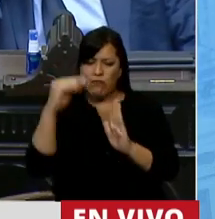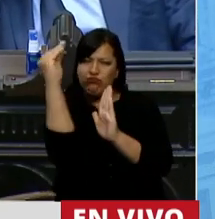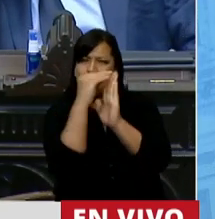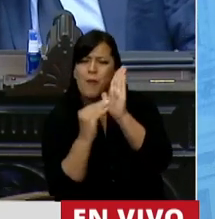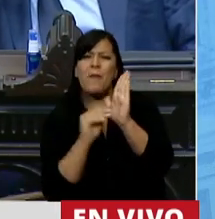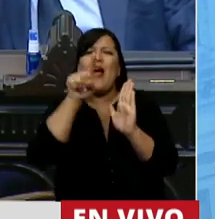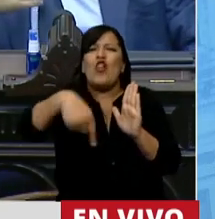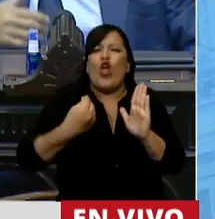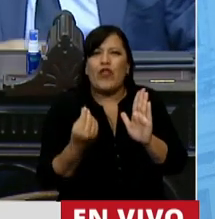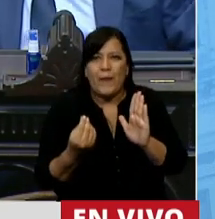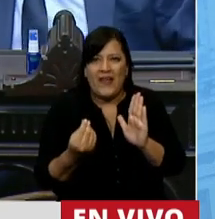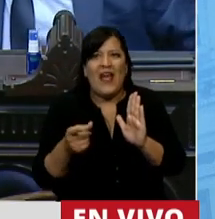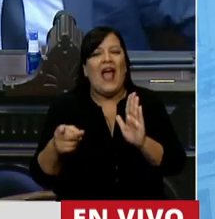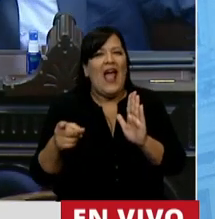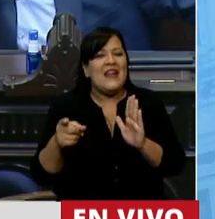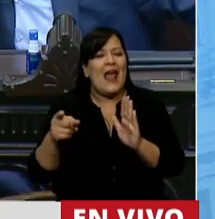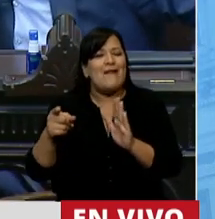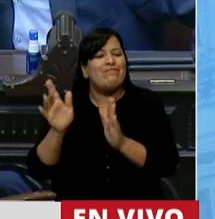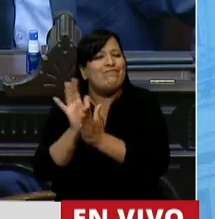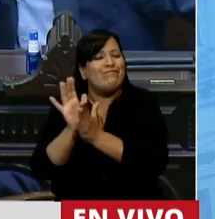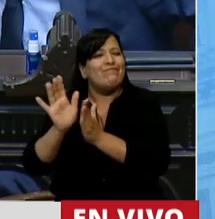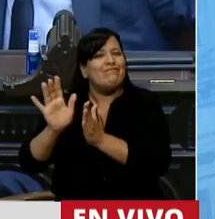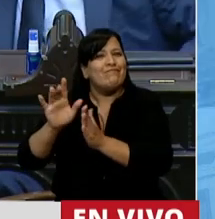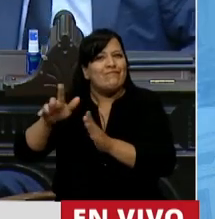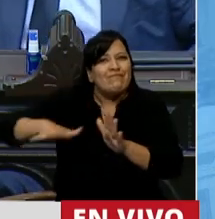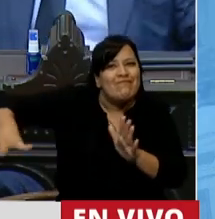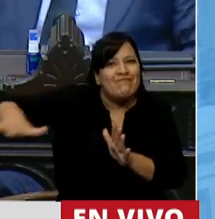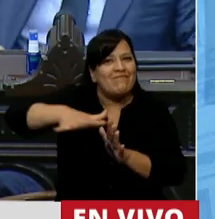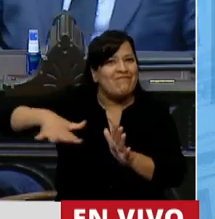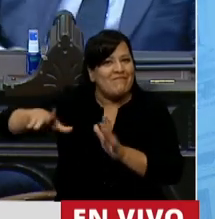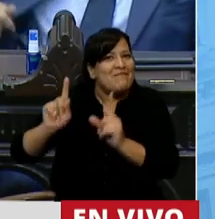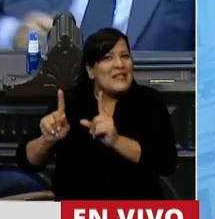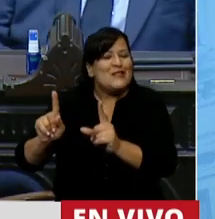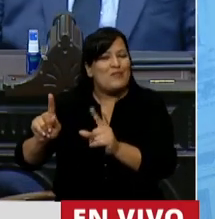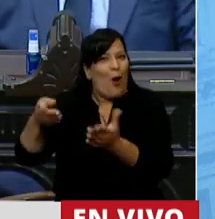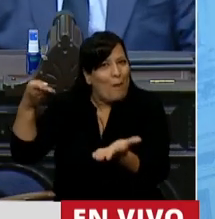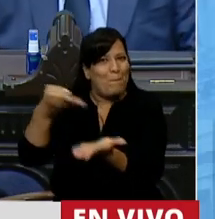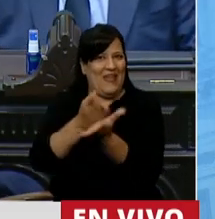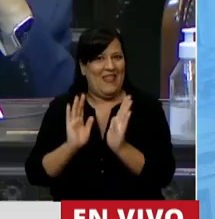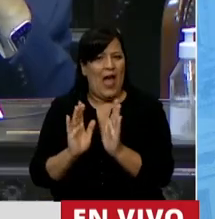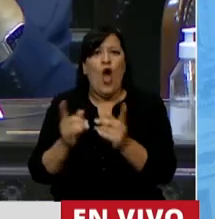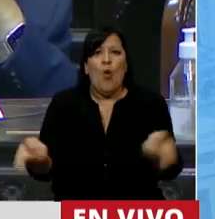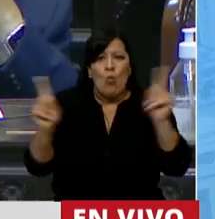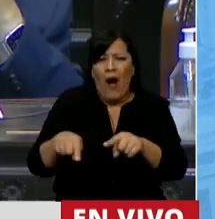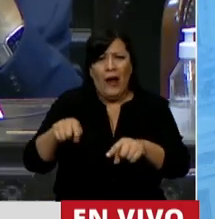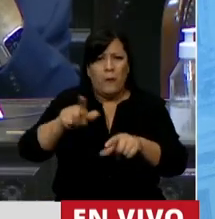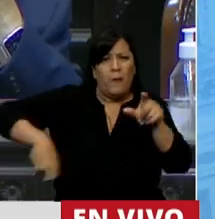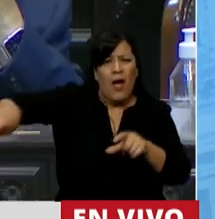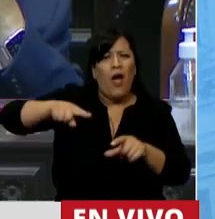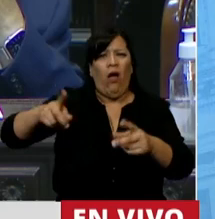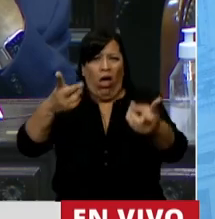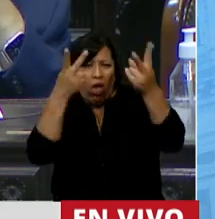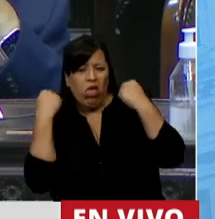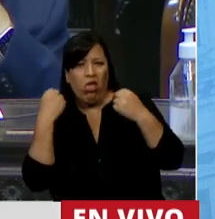de estar debajo de la alfombra. Es una agenda que ya no va a volver más a ese sometimiento donde la